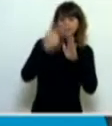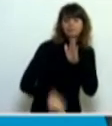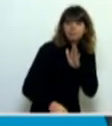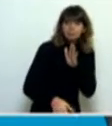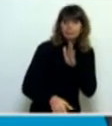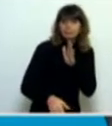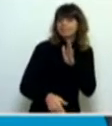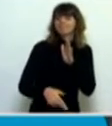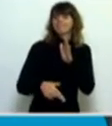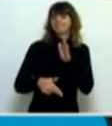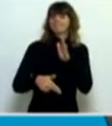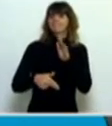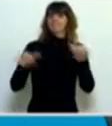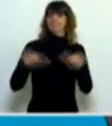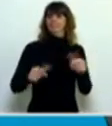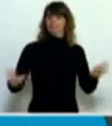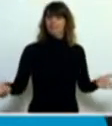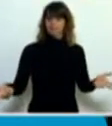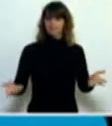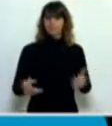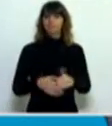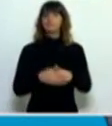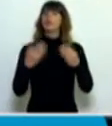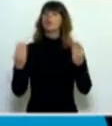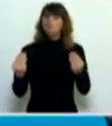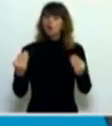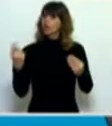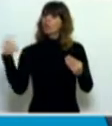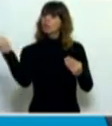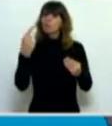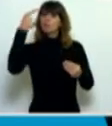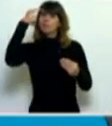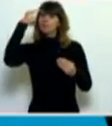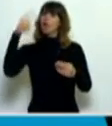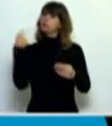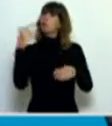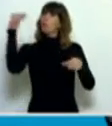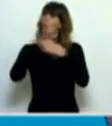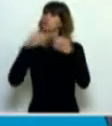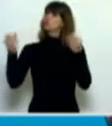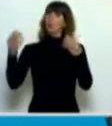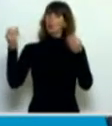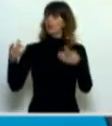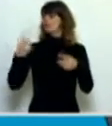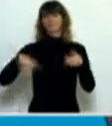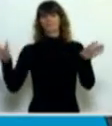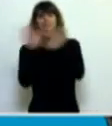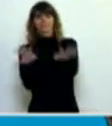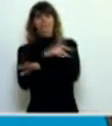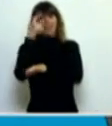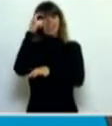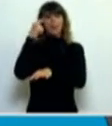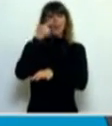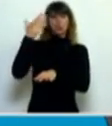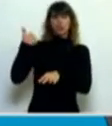señora Presidenta, no han funcionado porque ustedes creyeron que votaron bien y votaron mal el 10 de junio la